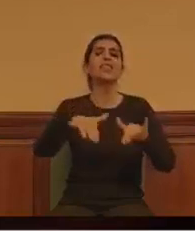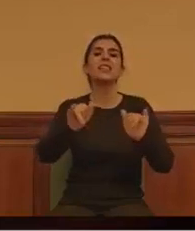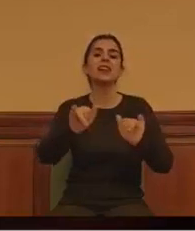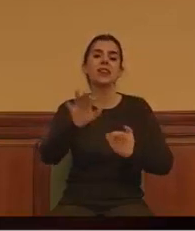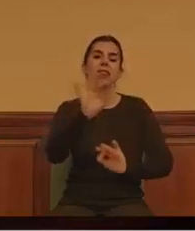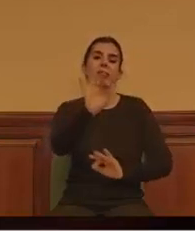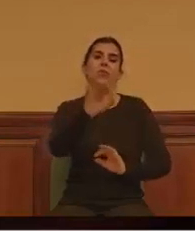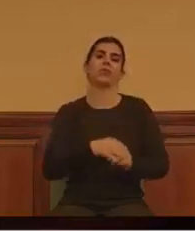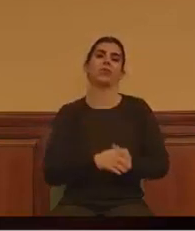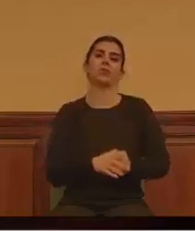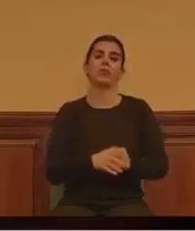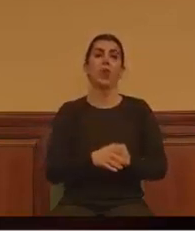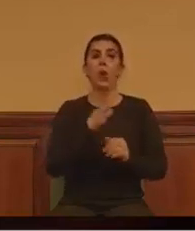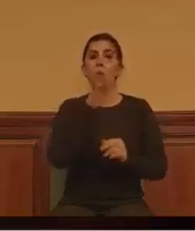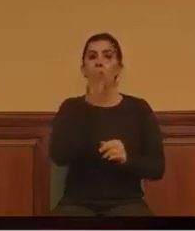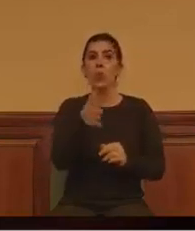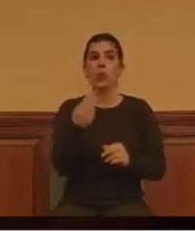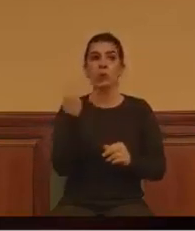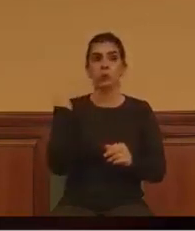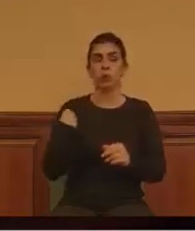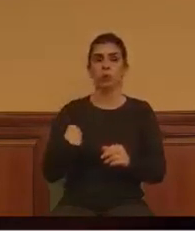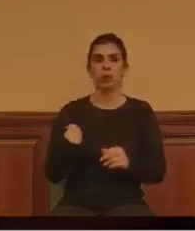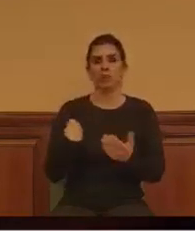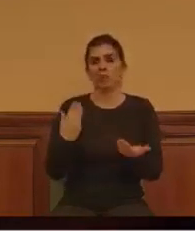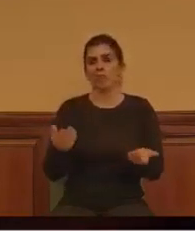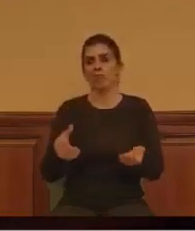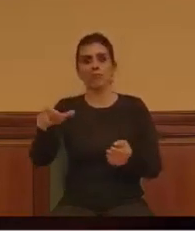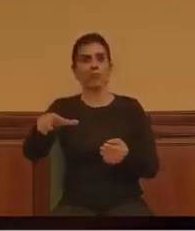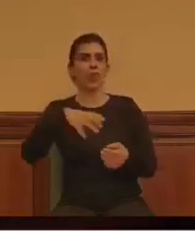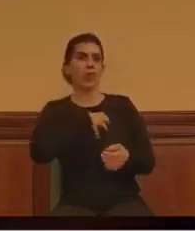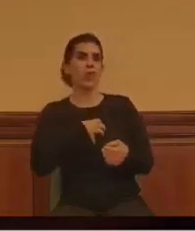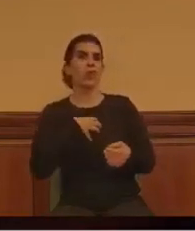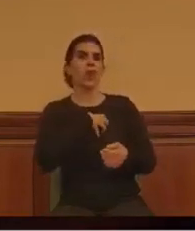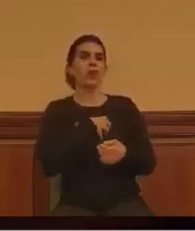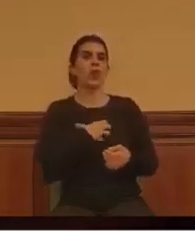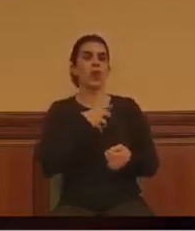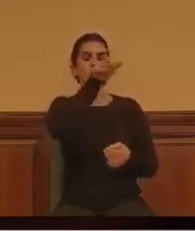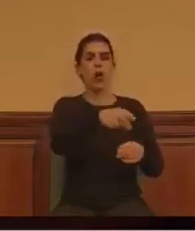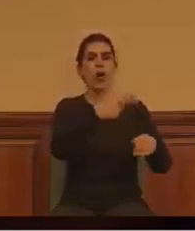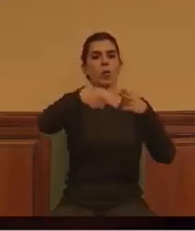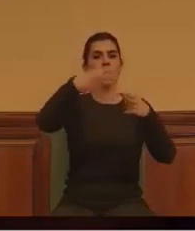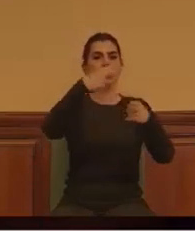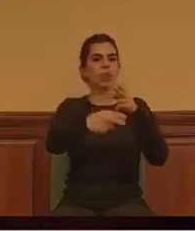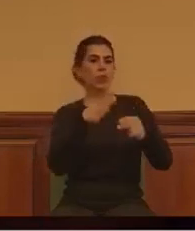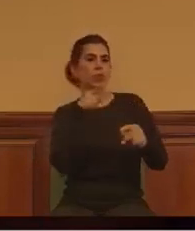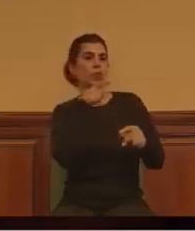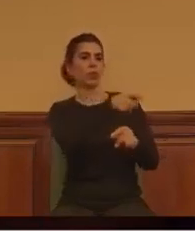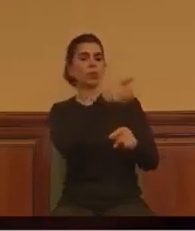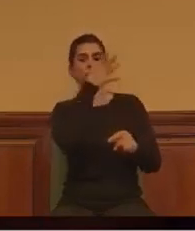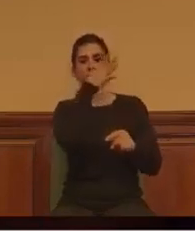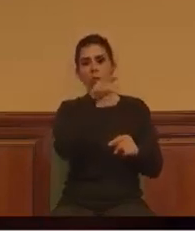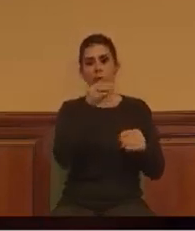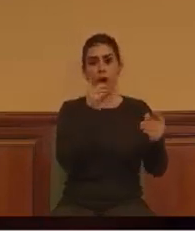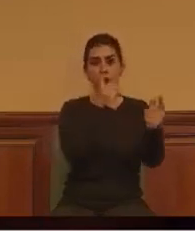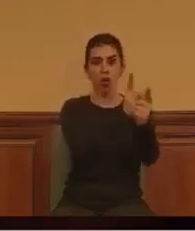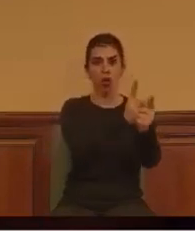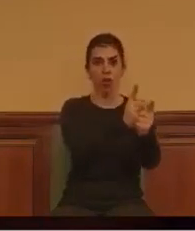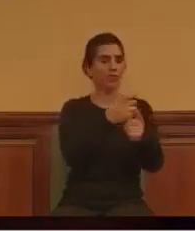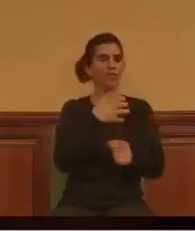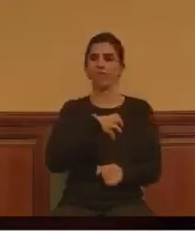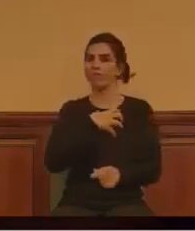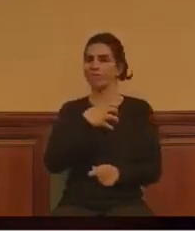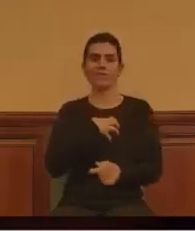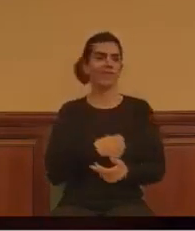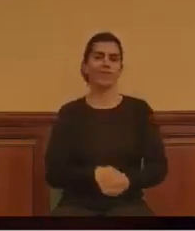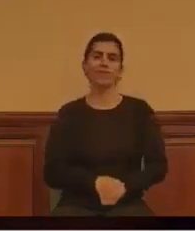por lo que digo, la gallina no le va a pedir al zorro que no se la coma. Por eso nos parece que el mejor modelo es el que ha puesto